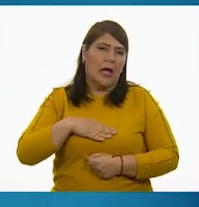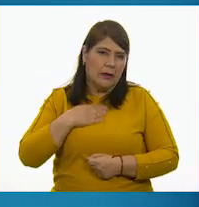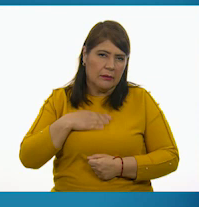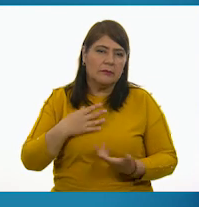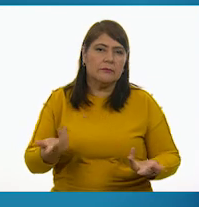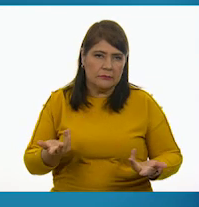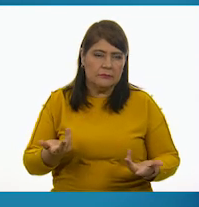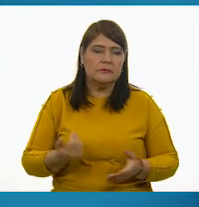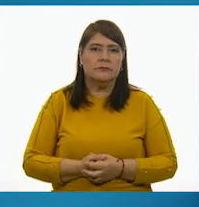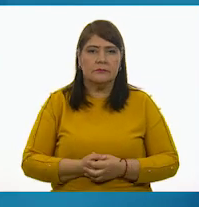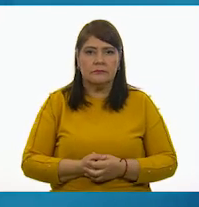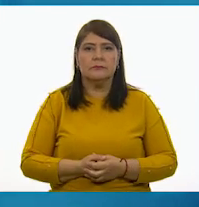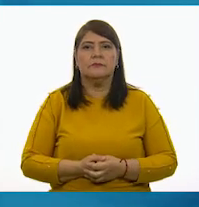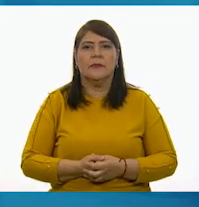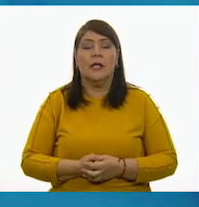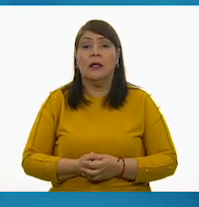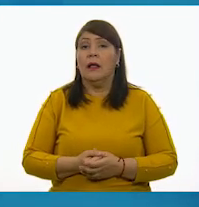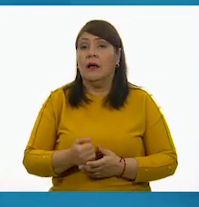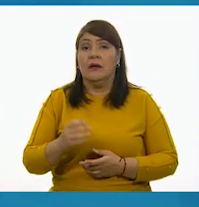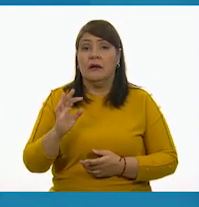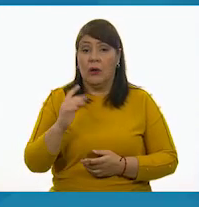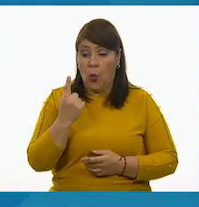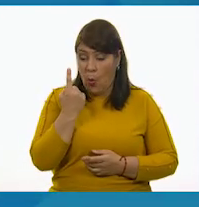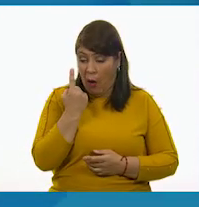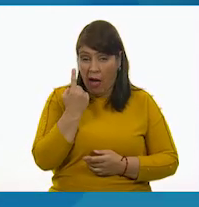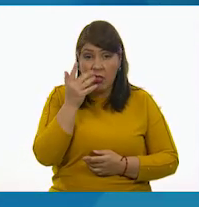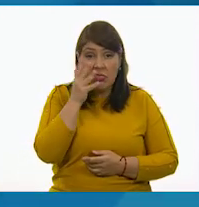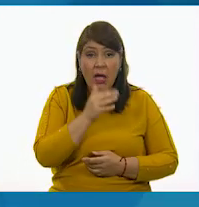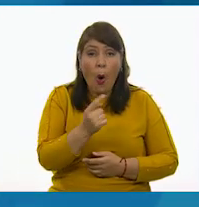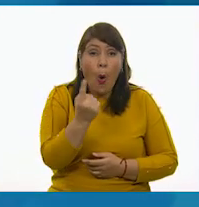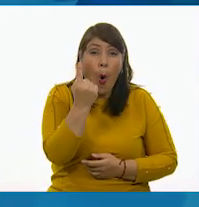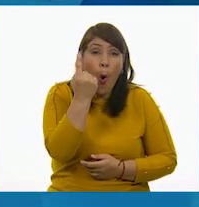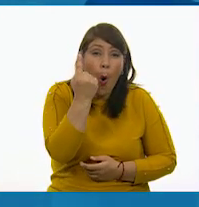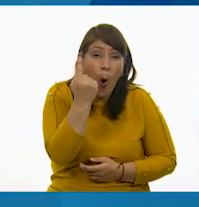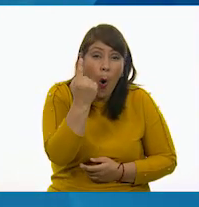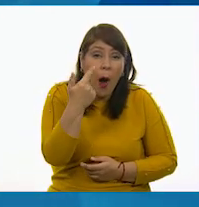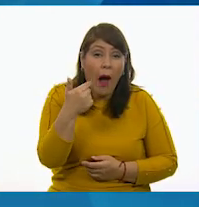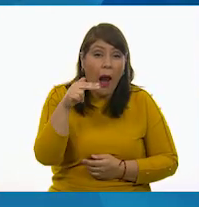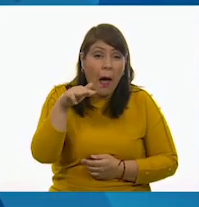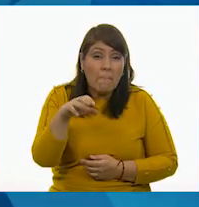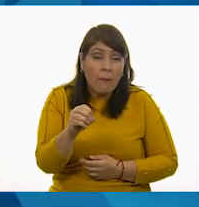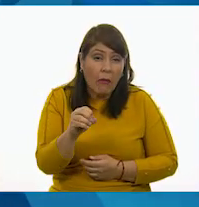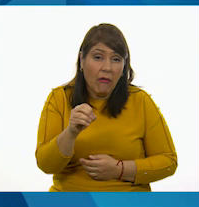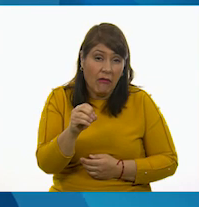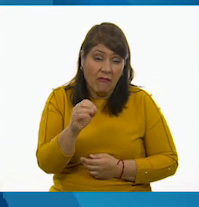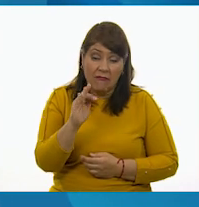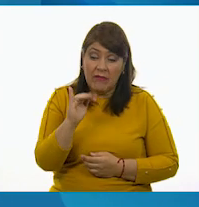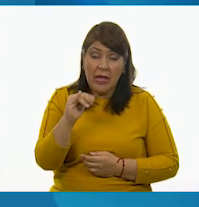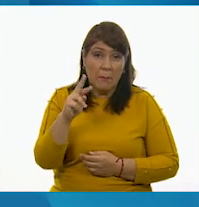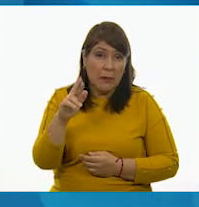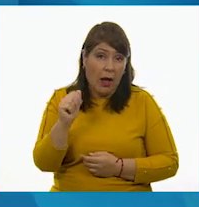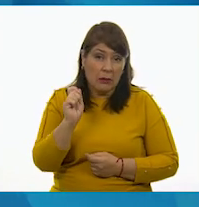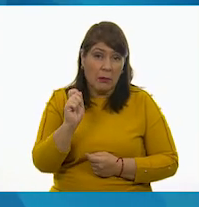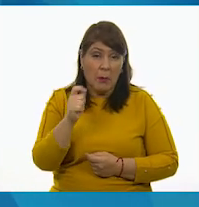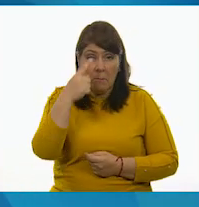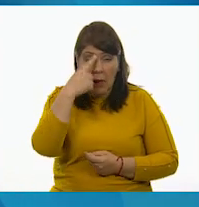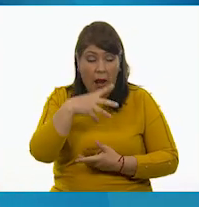Tiene ni siquiera un gramo de fibra dietética. Y al contrario, tiene